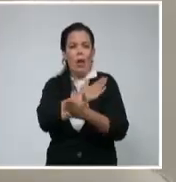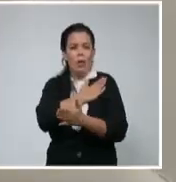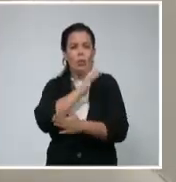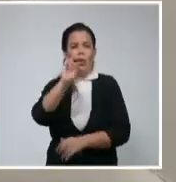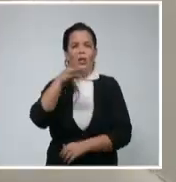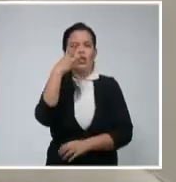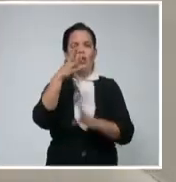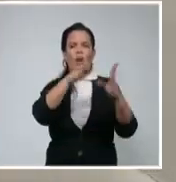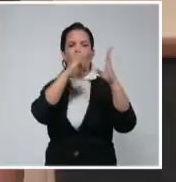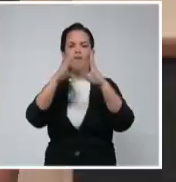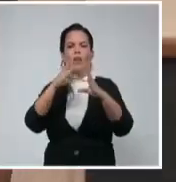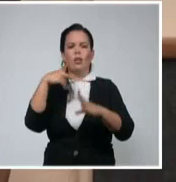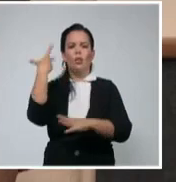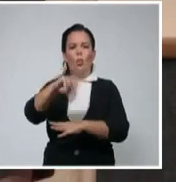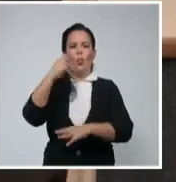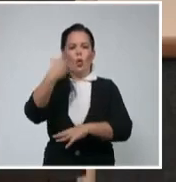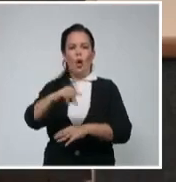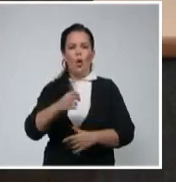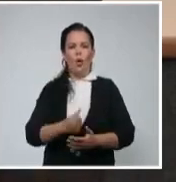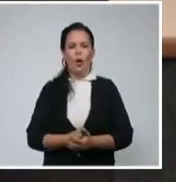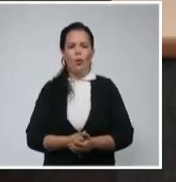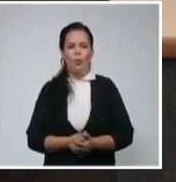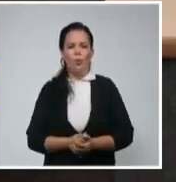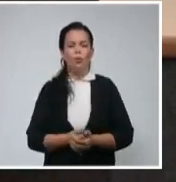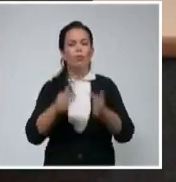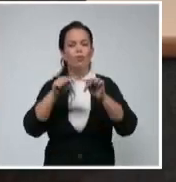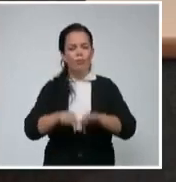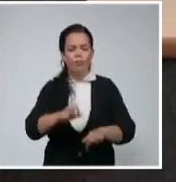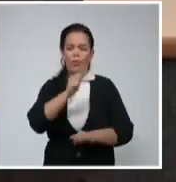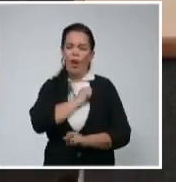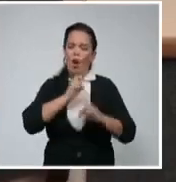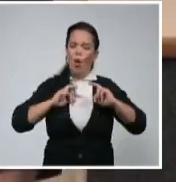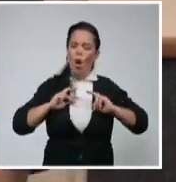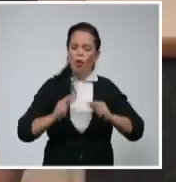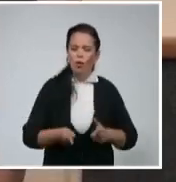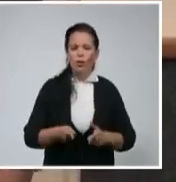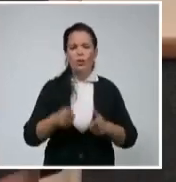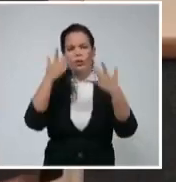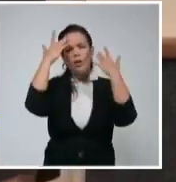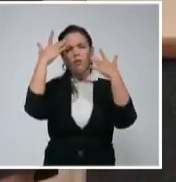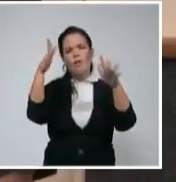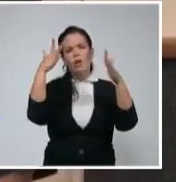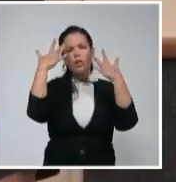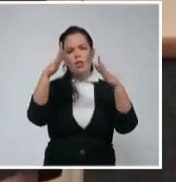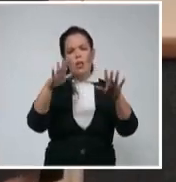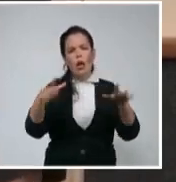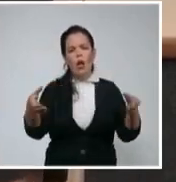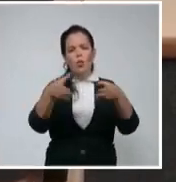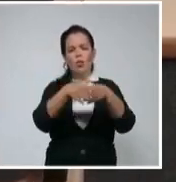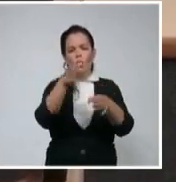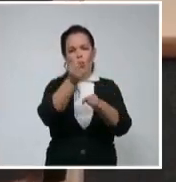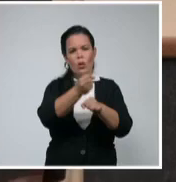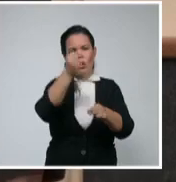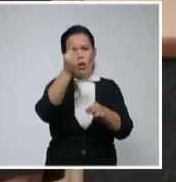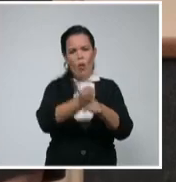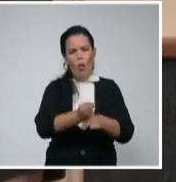reconocer a todo el equipo de los centros que ha estado trabajando el tema de las vacunas, la respuesta cubana